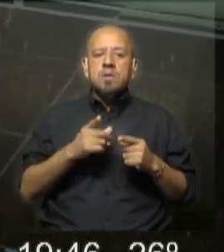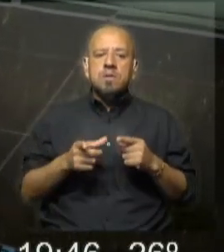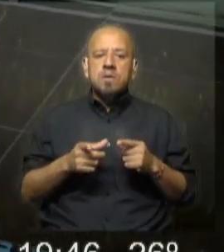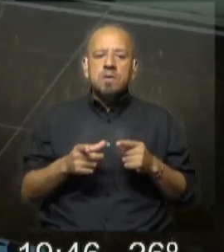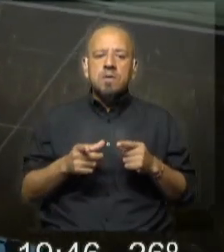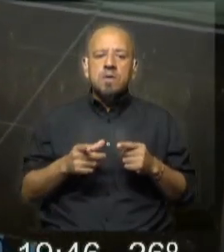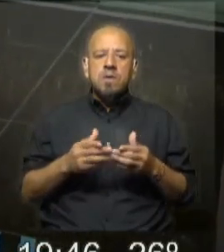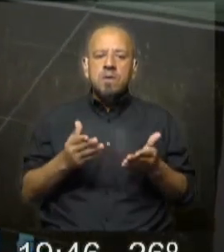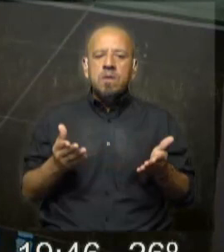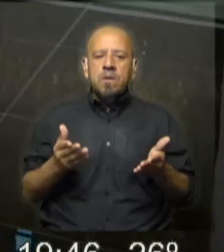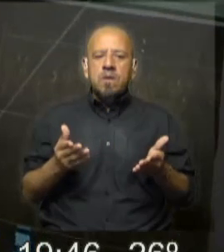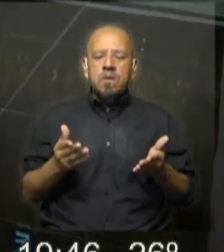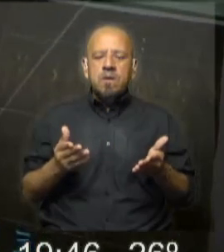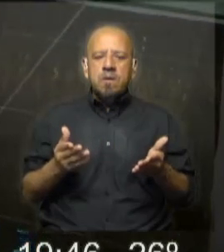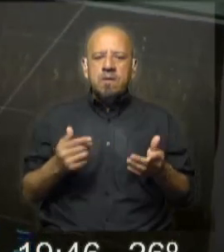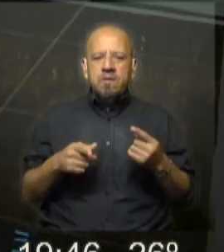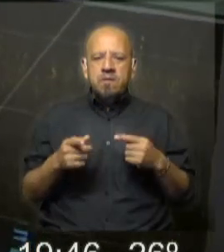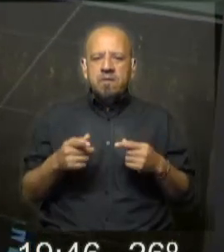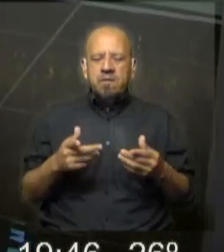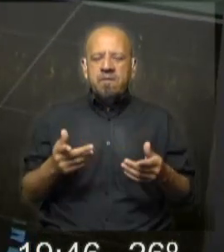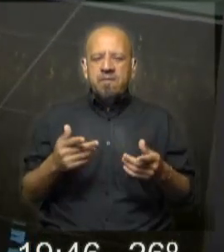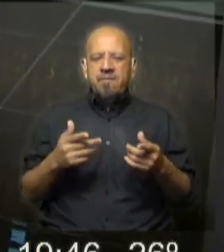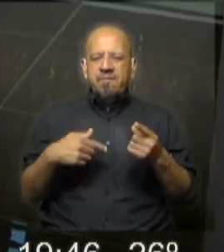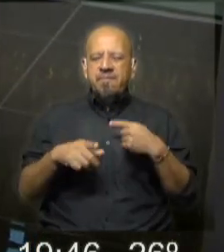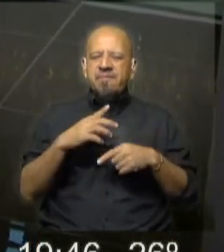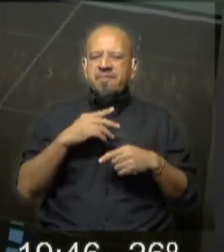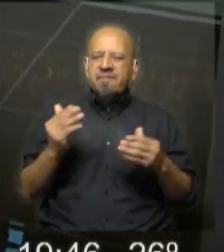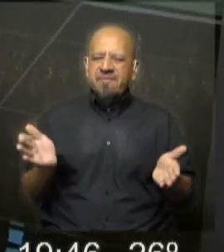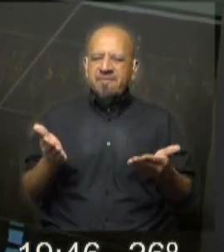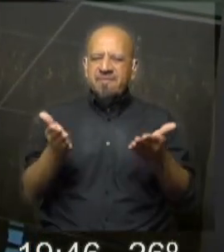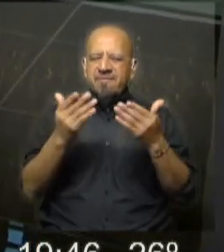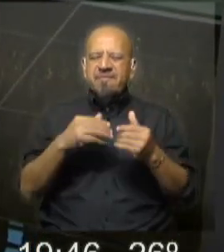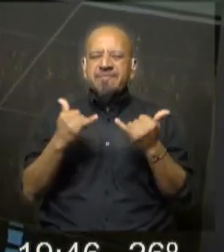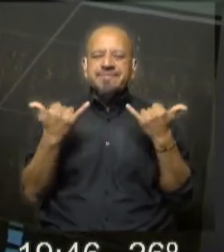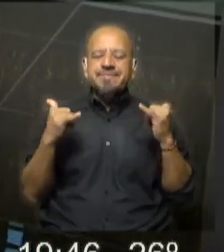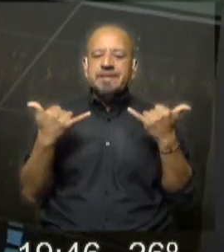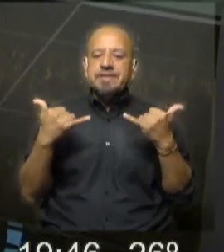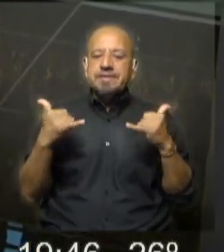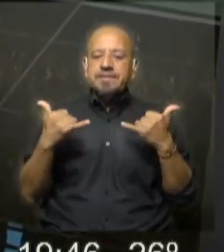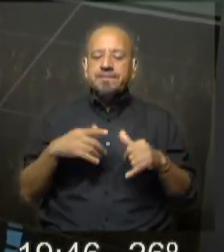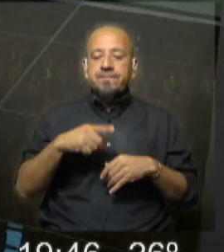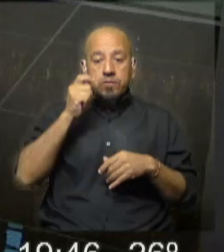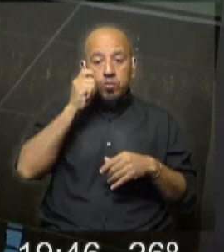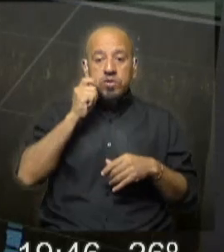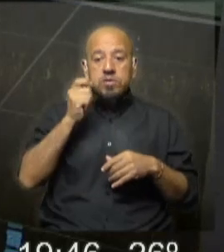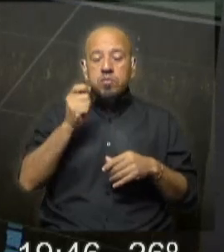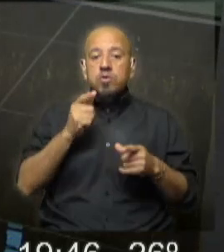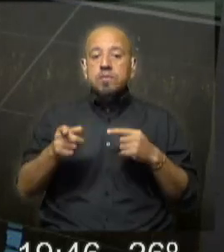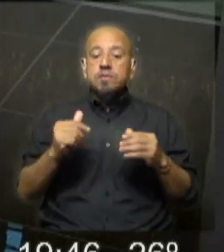primera instancia la motivación de promover el surf, de promover el turismo, el desarrollo